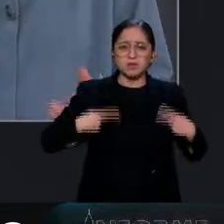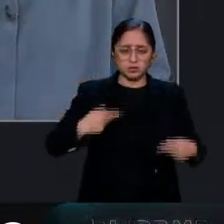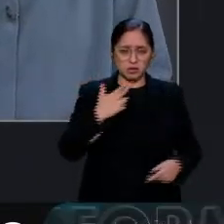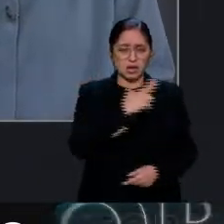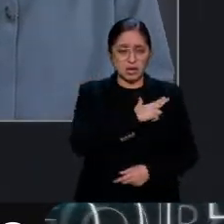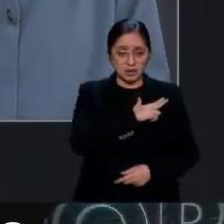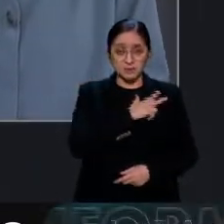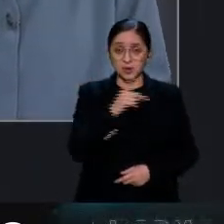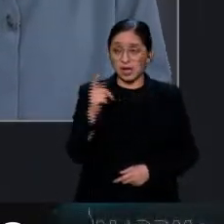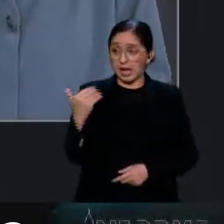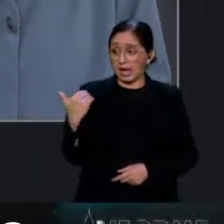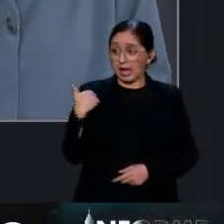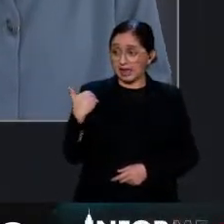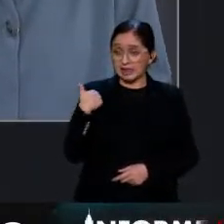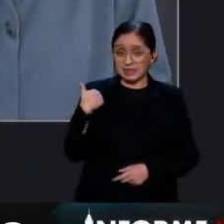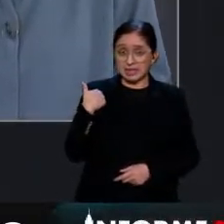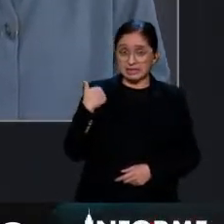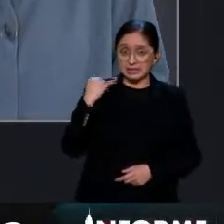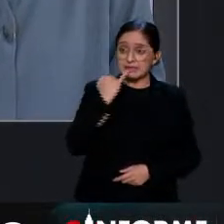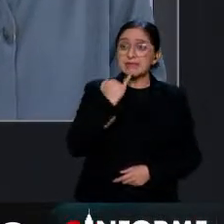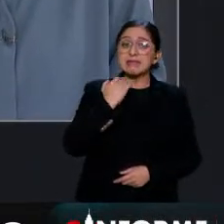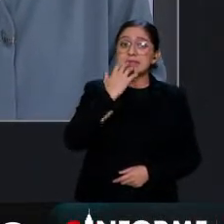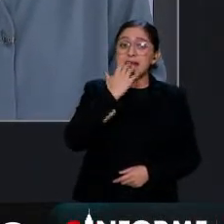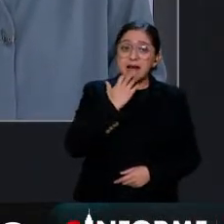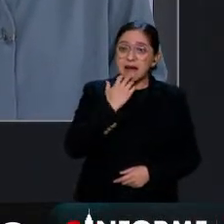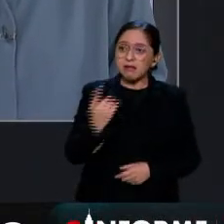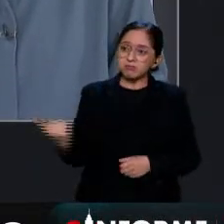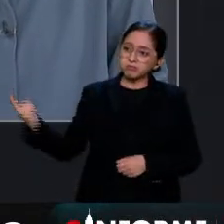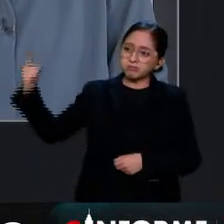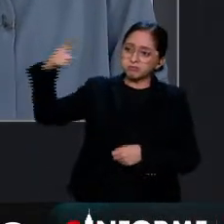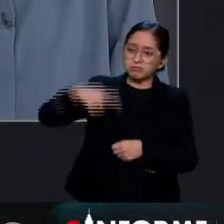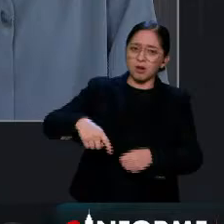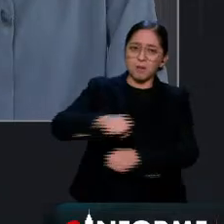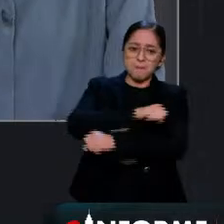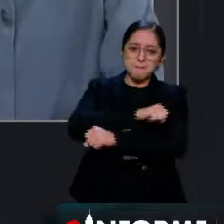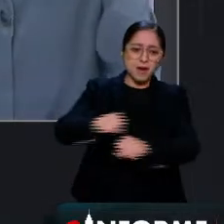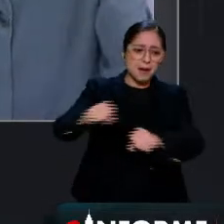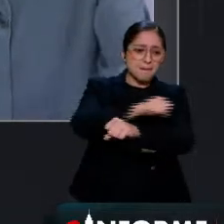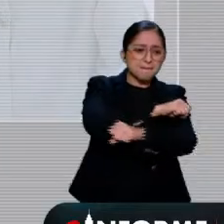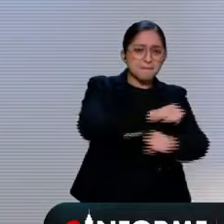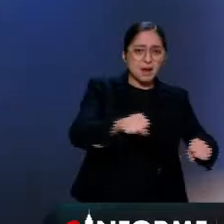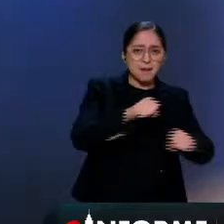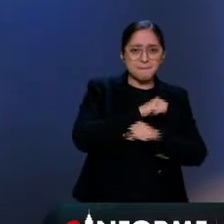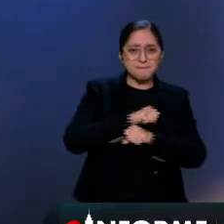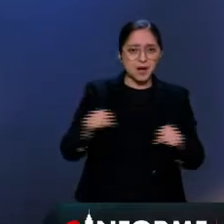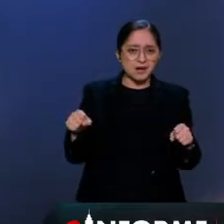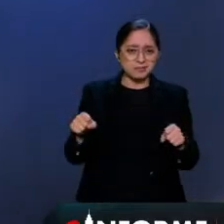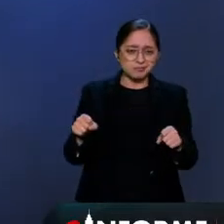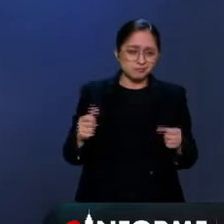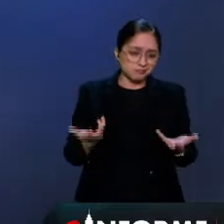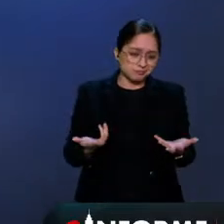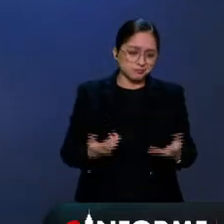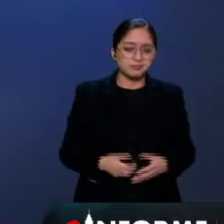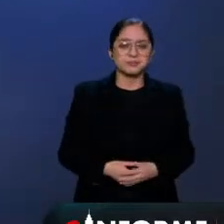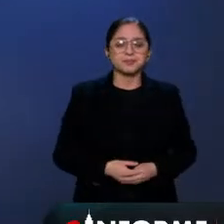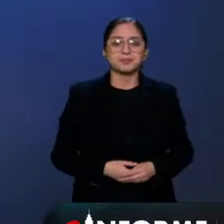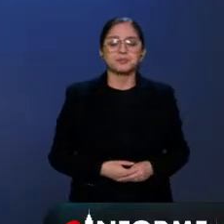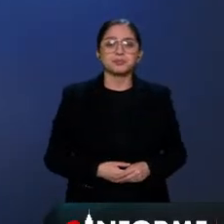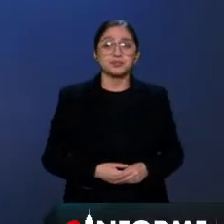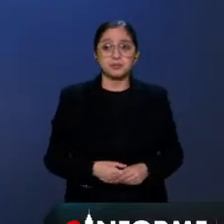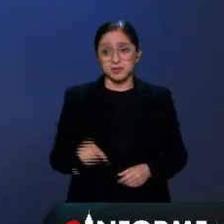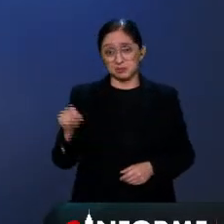bombardeó la franja de Gaza de manera, aseguró, preventiva. Y ya que hablamos de temas